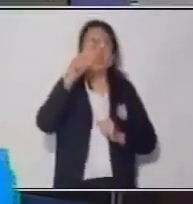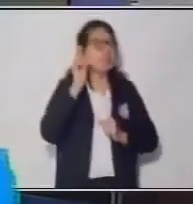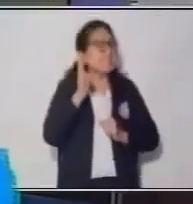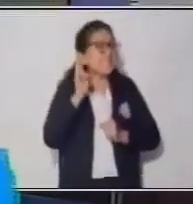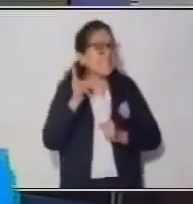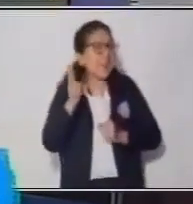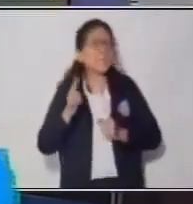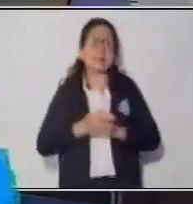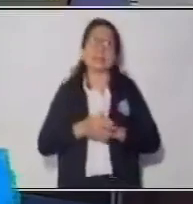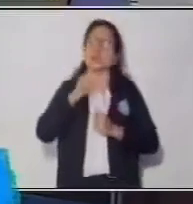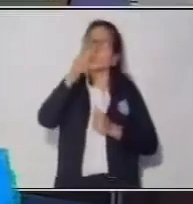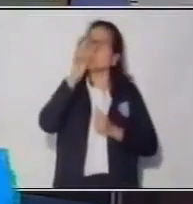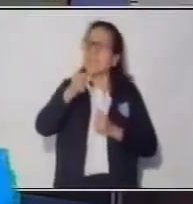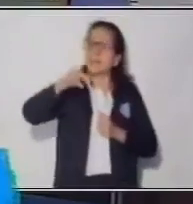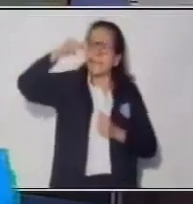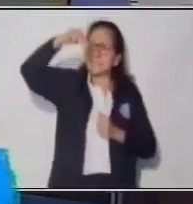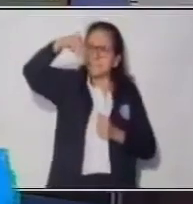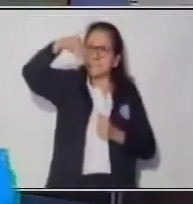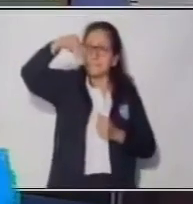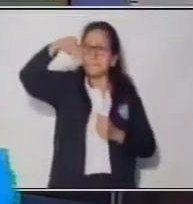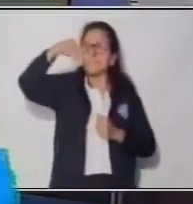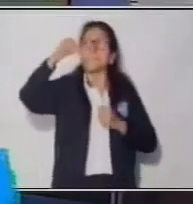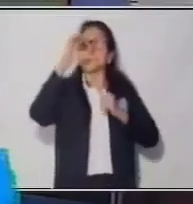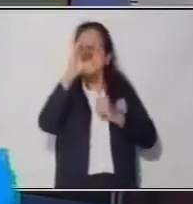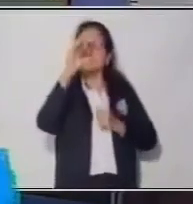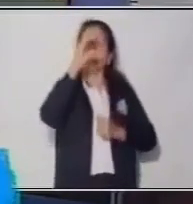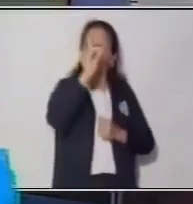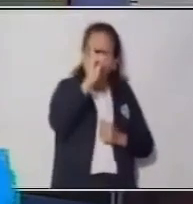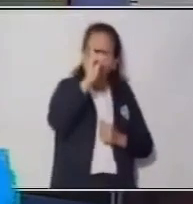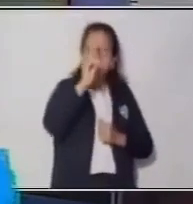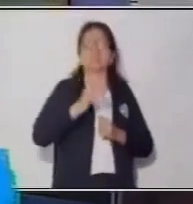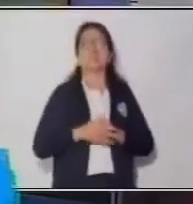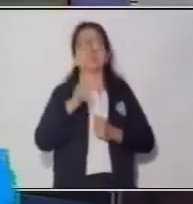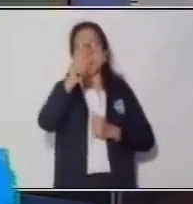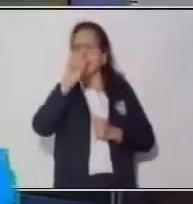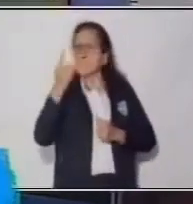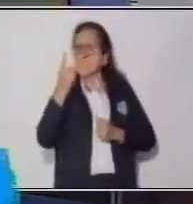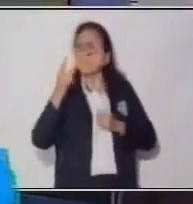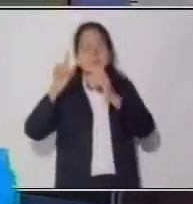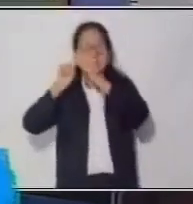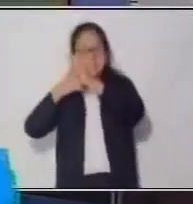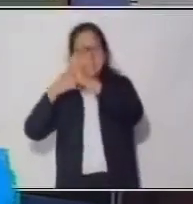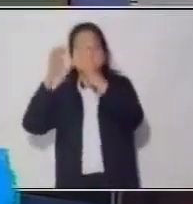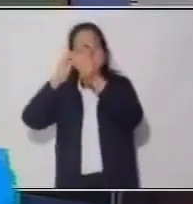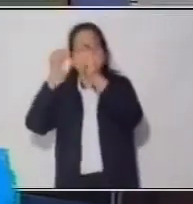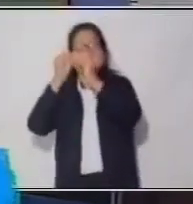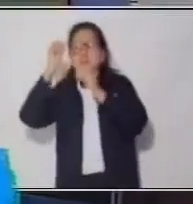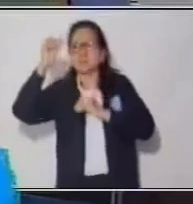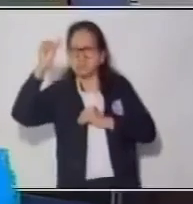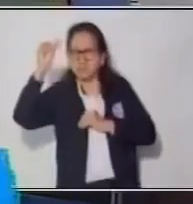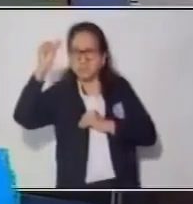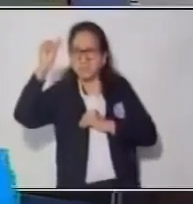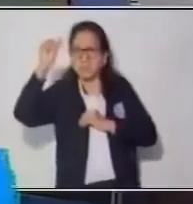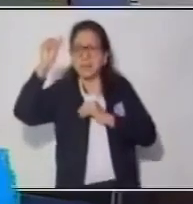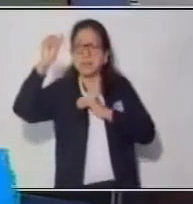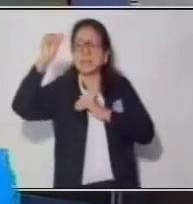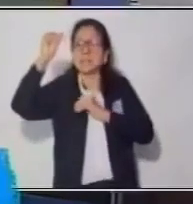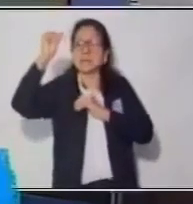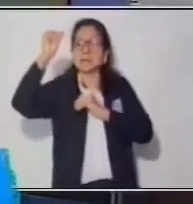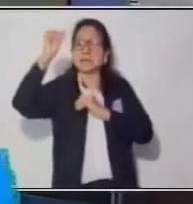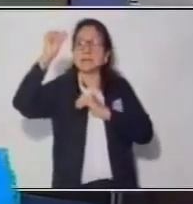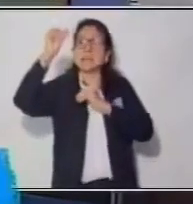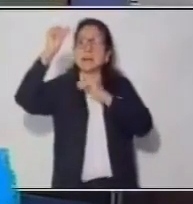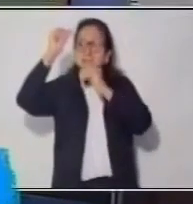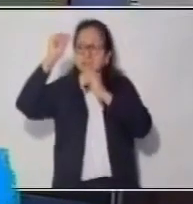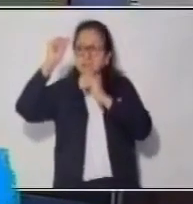siempre que vas a sacar el Máximo Común Divisor, debes iniciar desde el número más pequeño hasta el